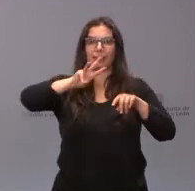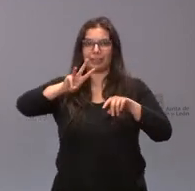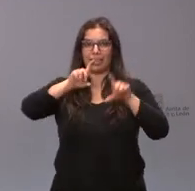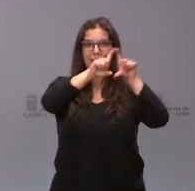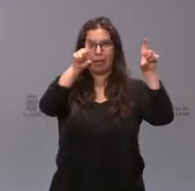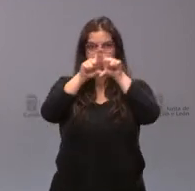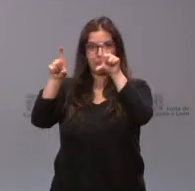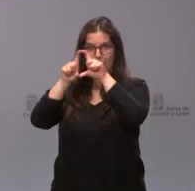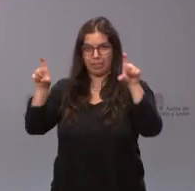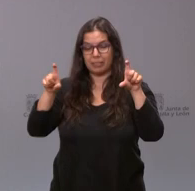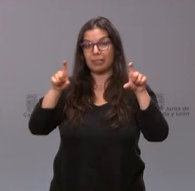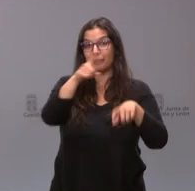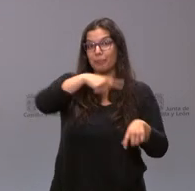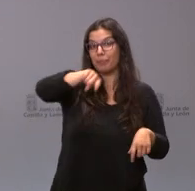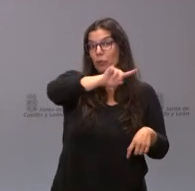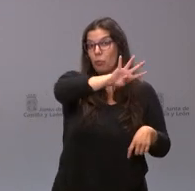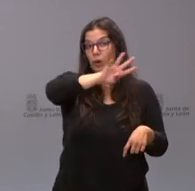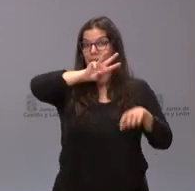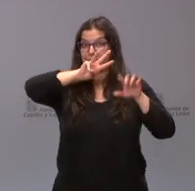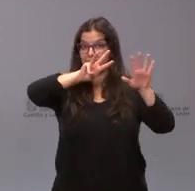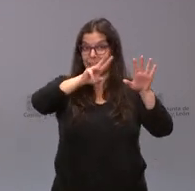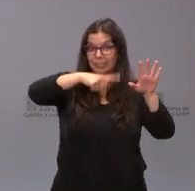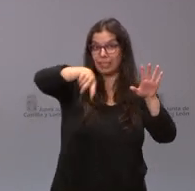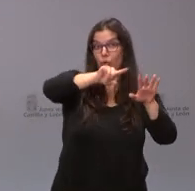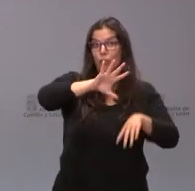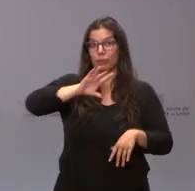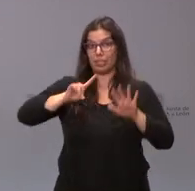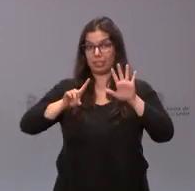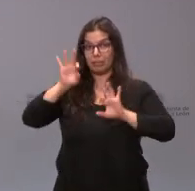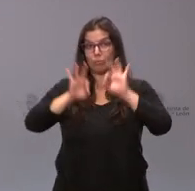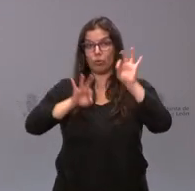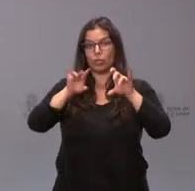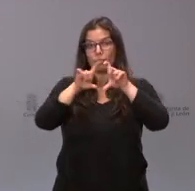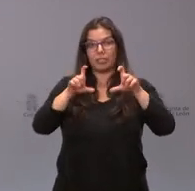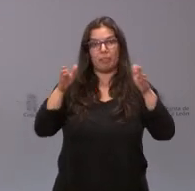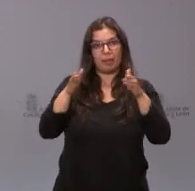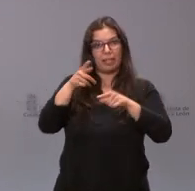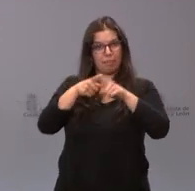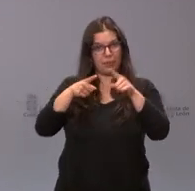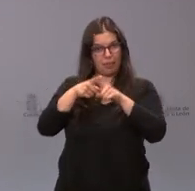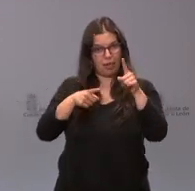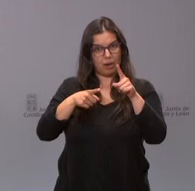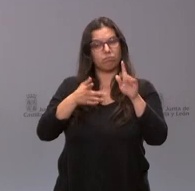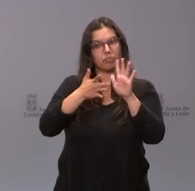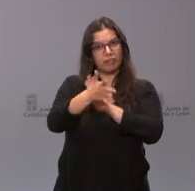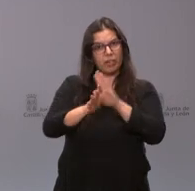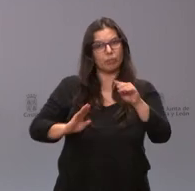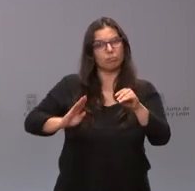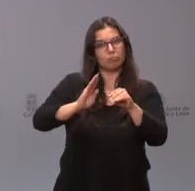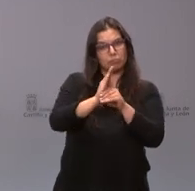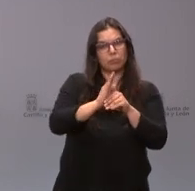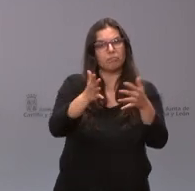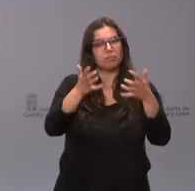y de ellas el 56% son pymes. Por tanto, una inversión que fundamentalmente